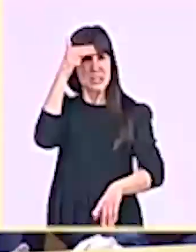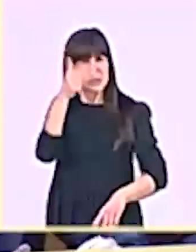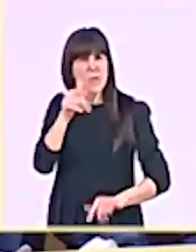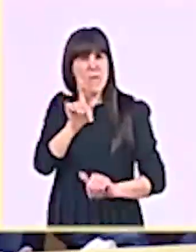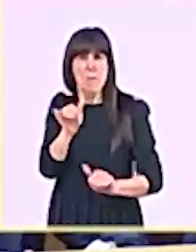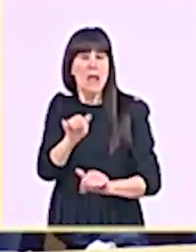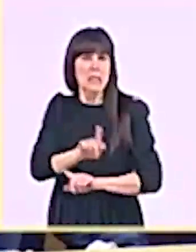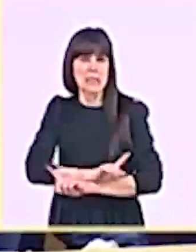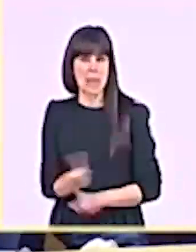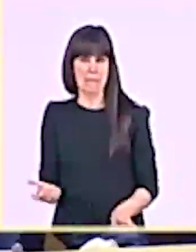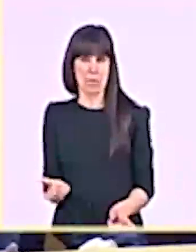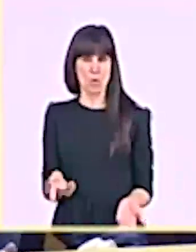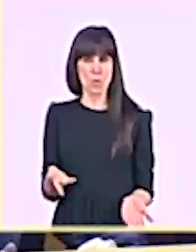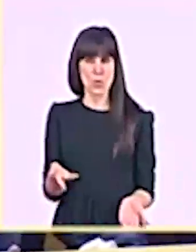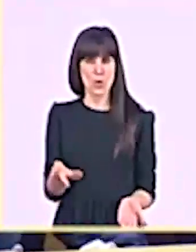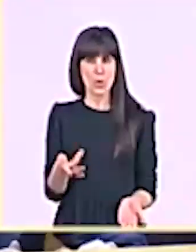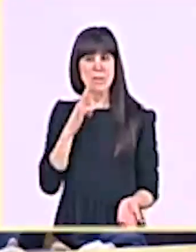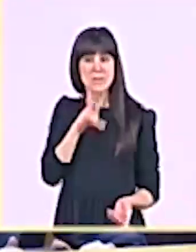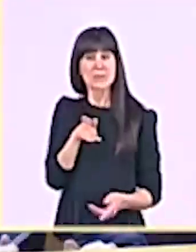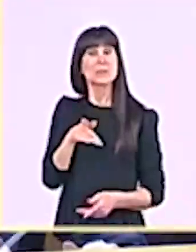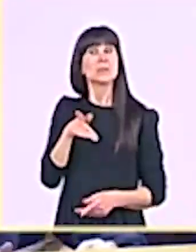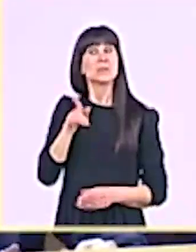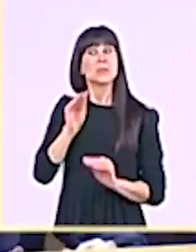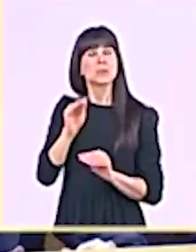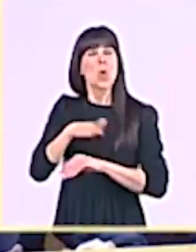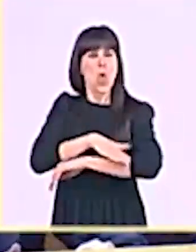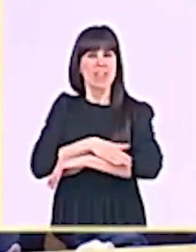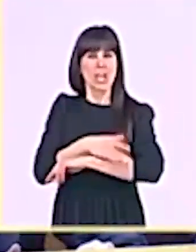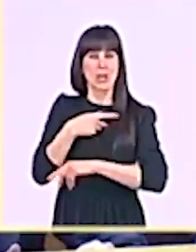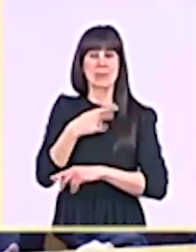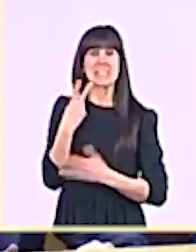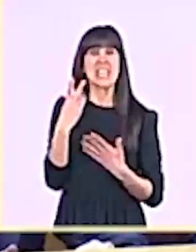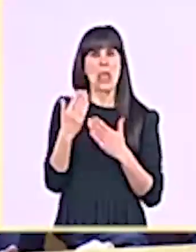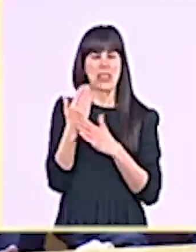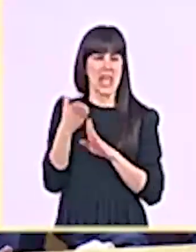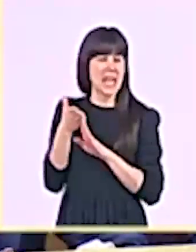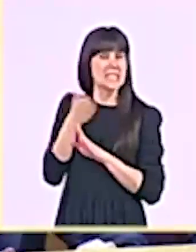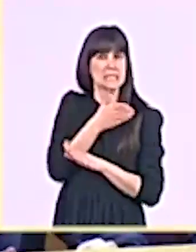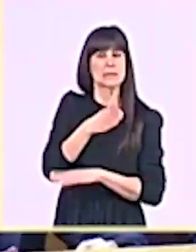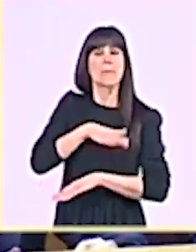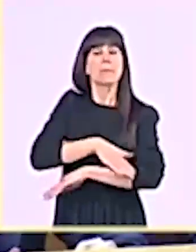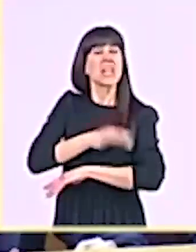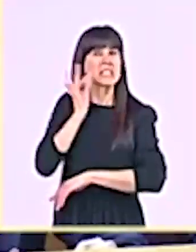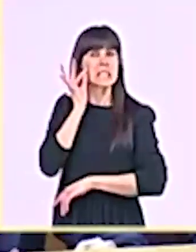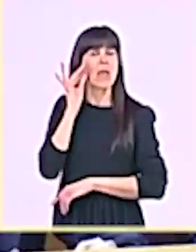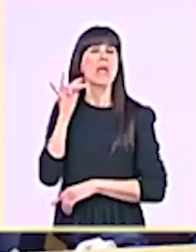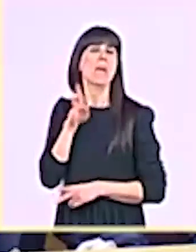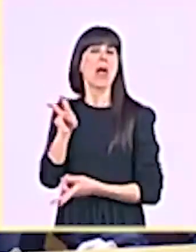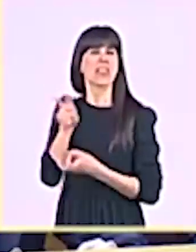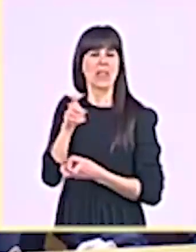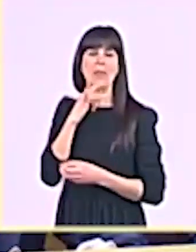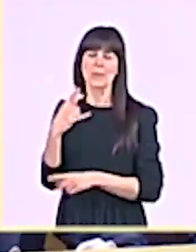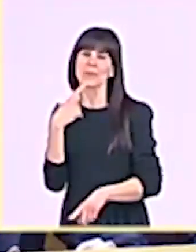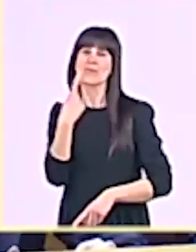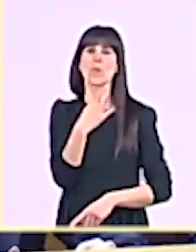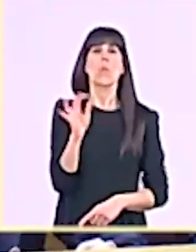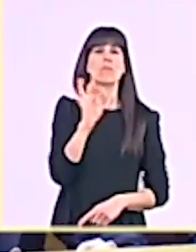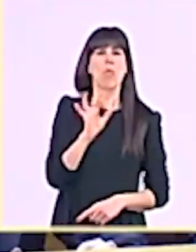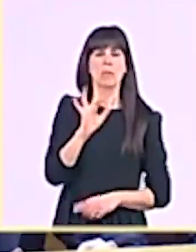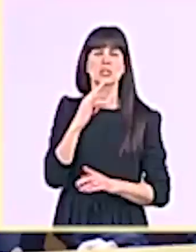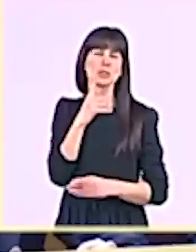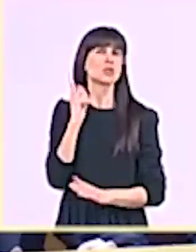últimos siete días. La ministra de Hacienda le dice a Podemos que solo presenta propuestas para el relato. Y usted se calla.